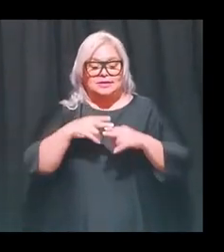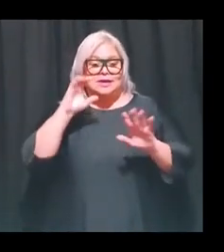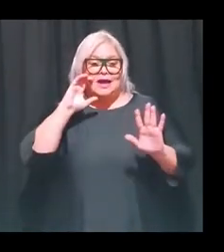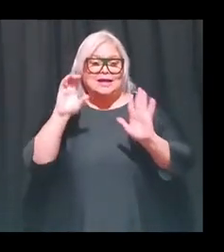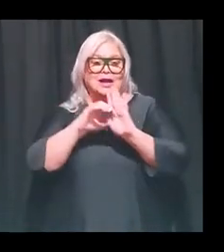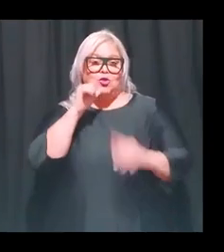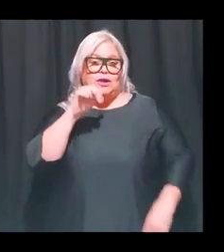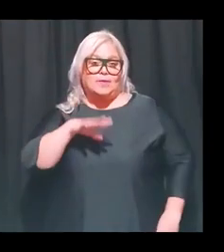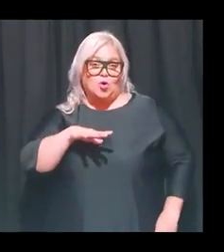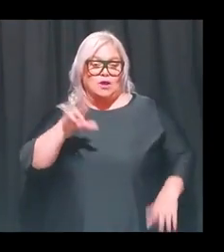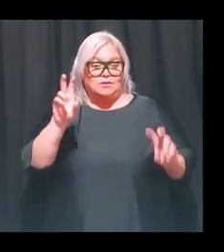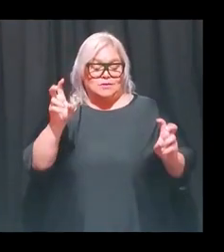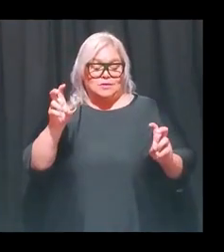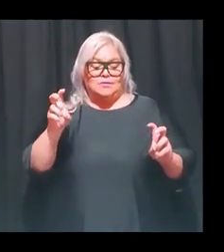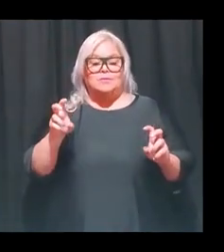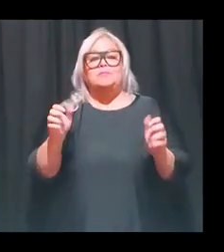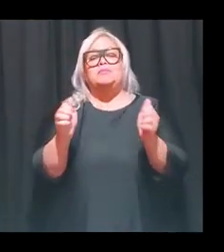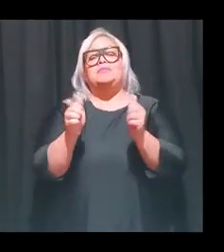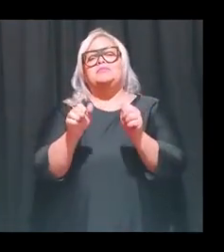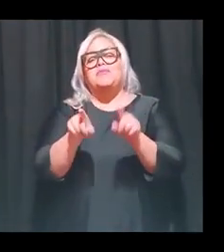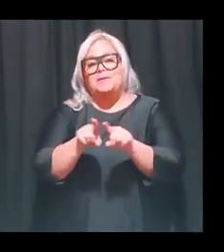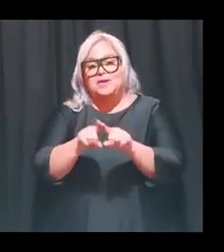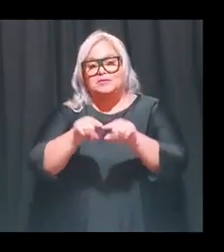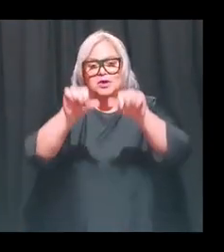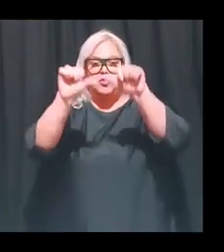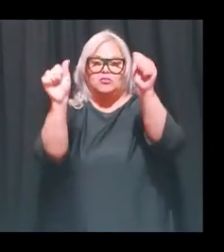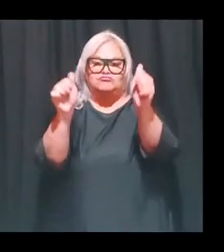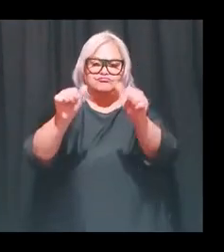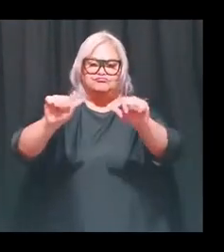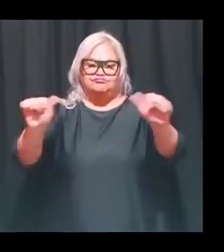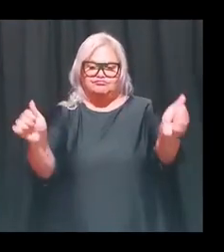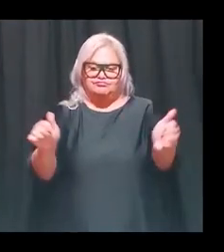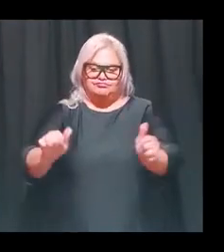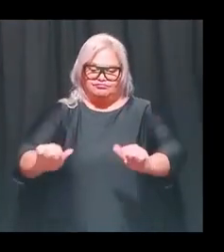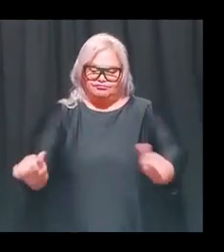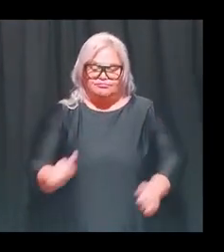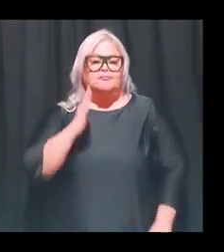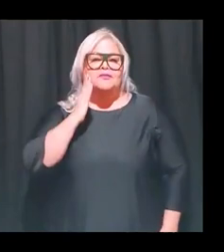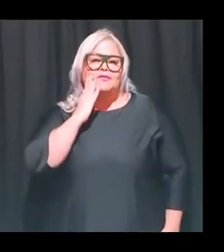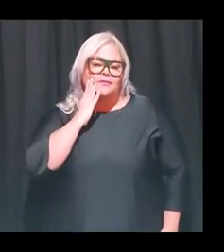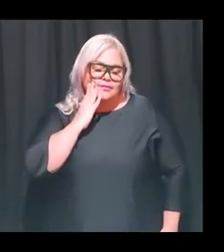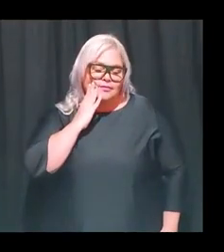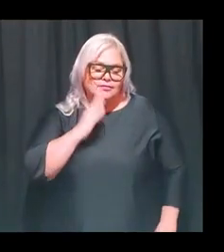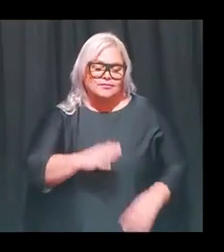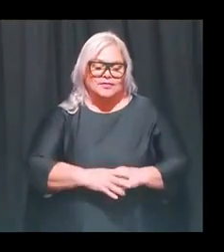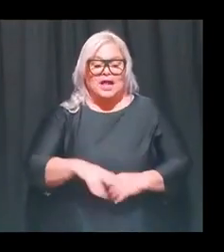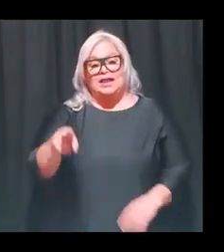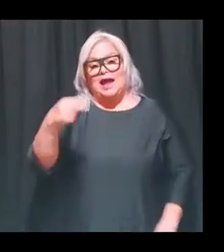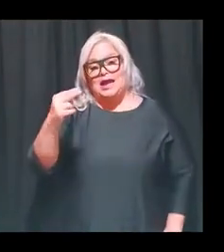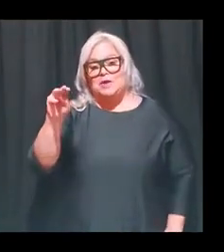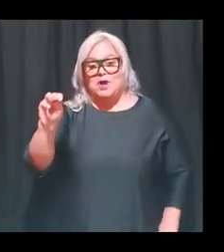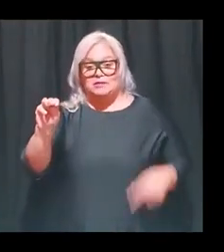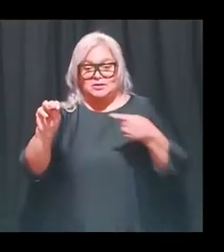mujer también tiene unas curvas bien similares y el de Henry Matisse que se